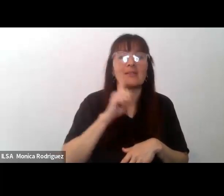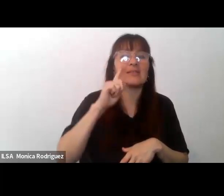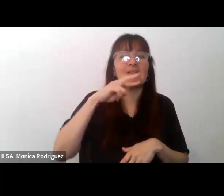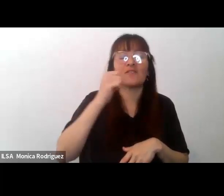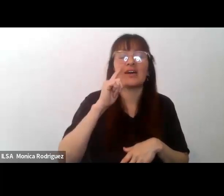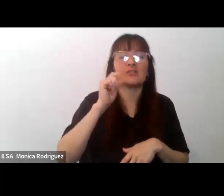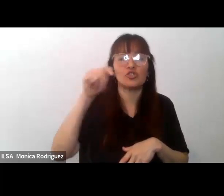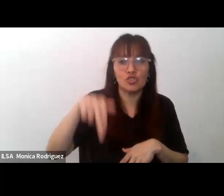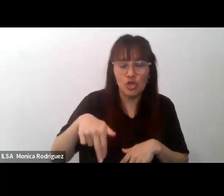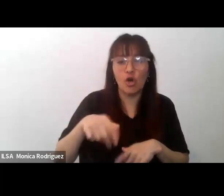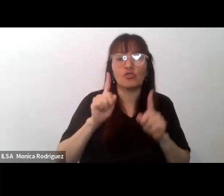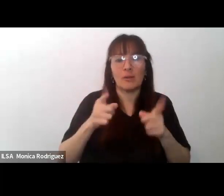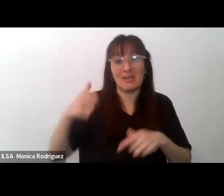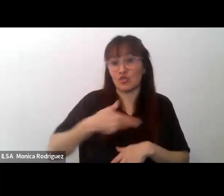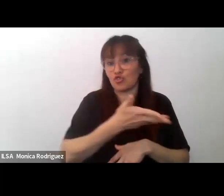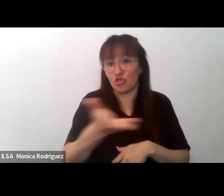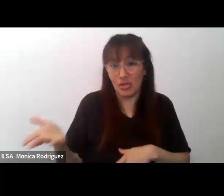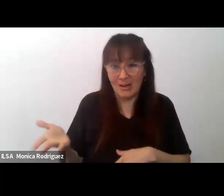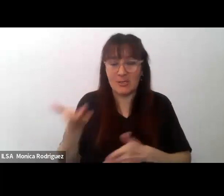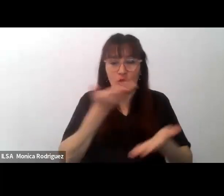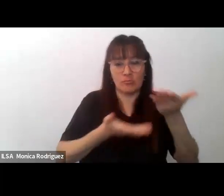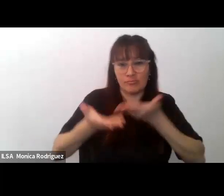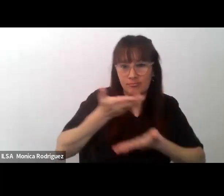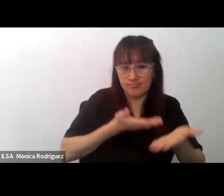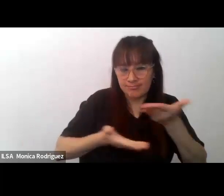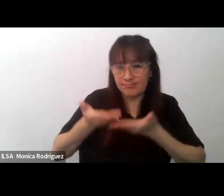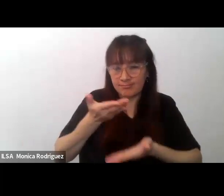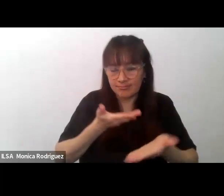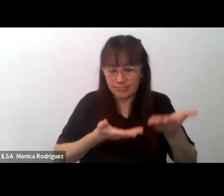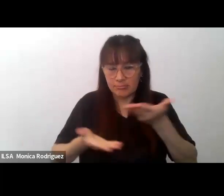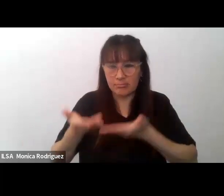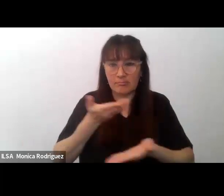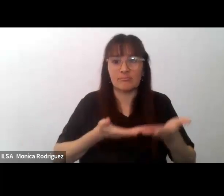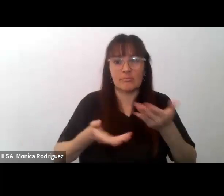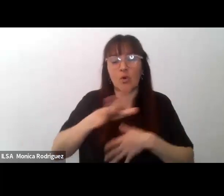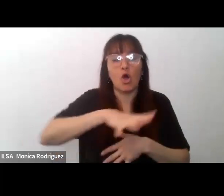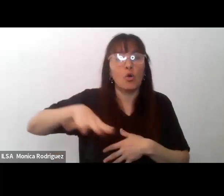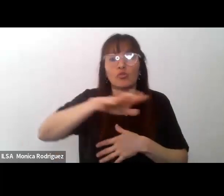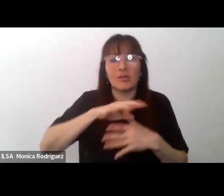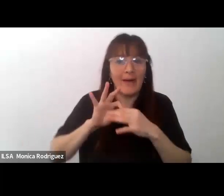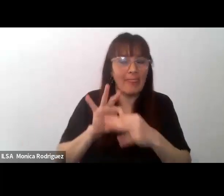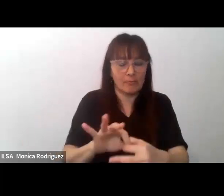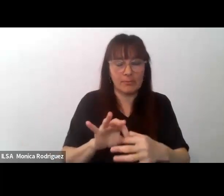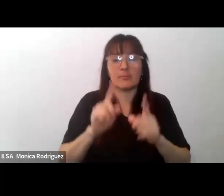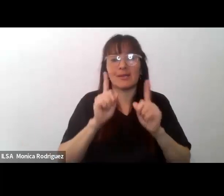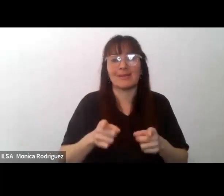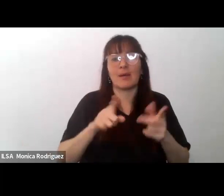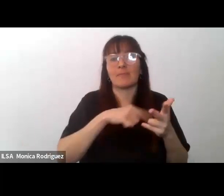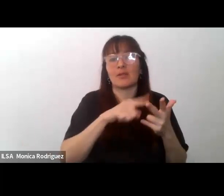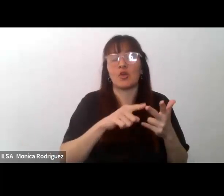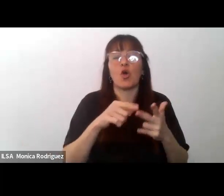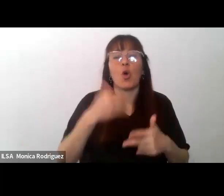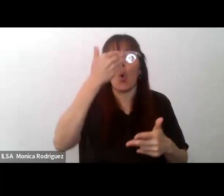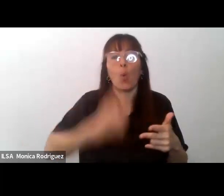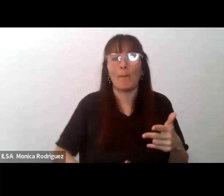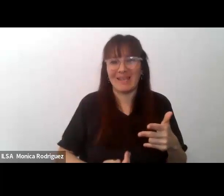del sujeto la socialización que es la adscripción en una comunidad y la hominización